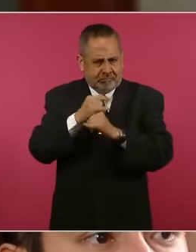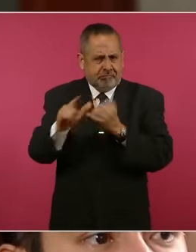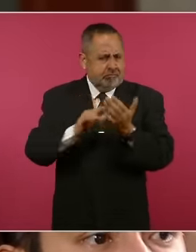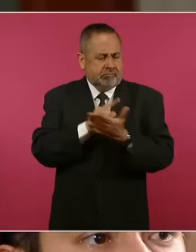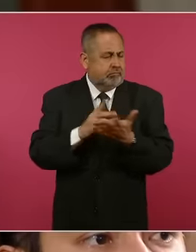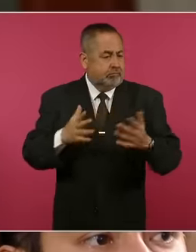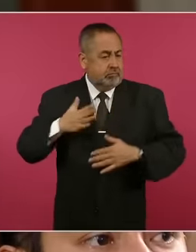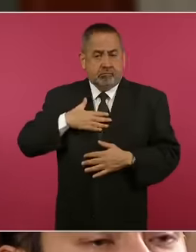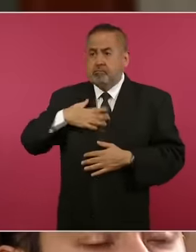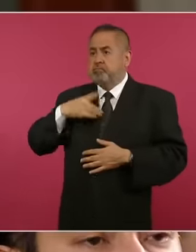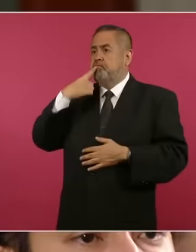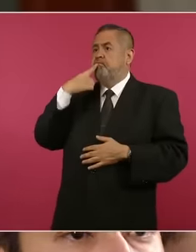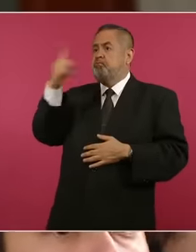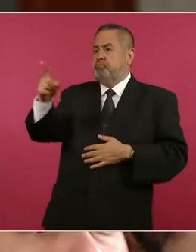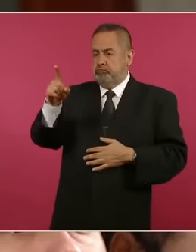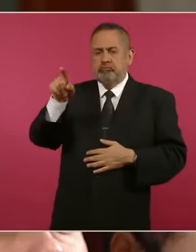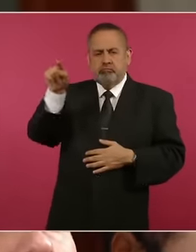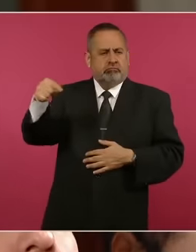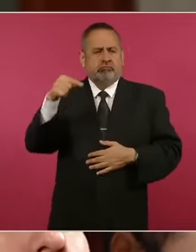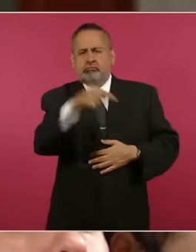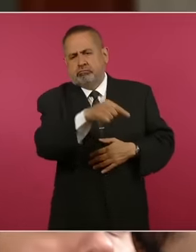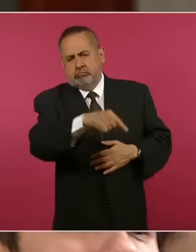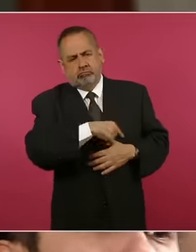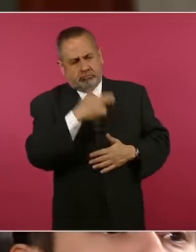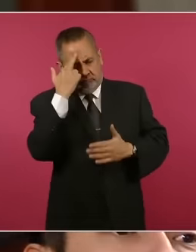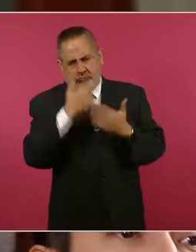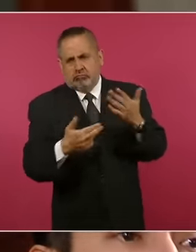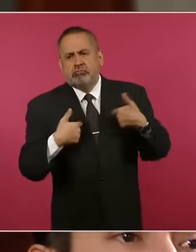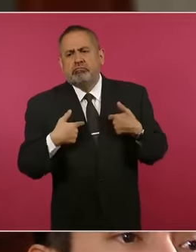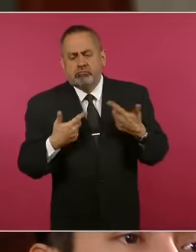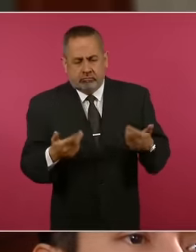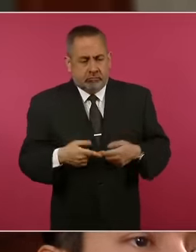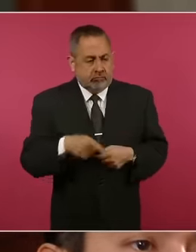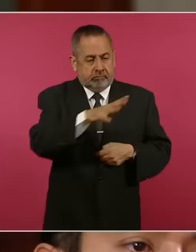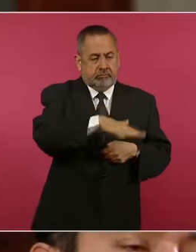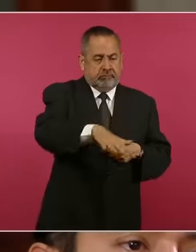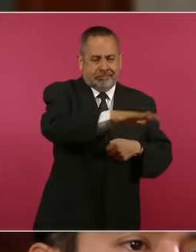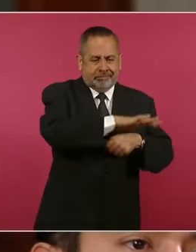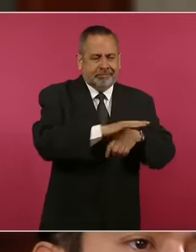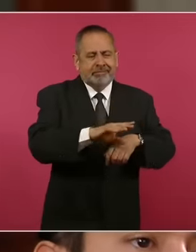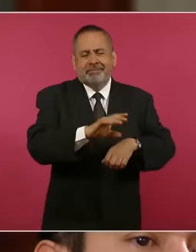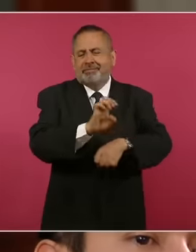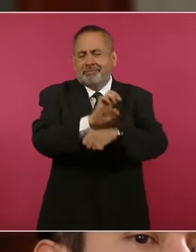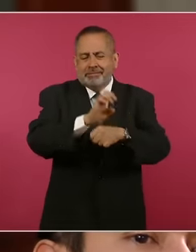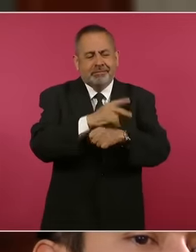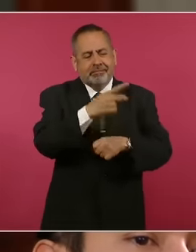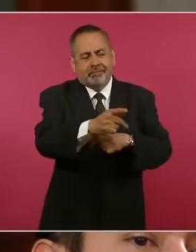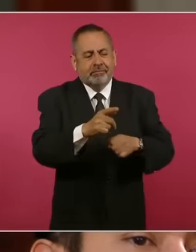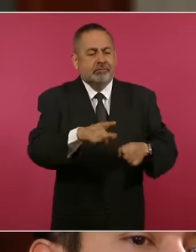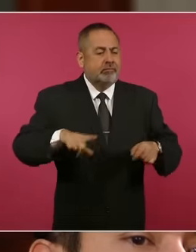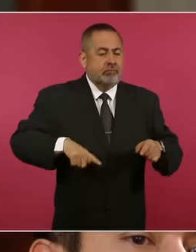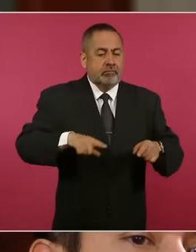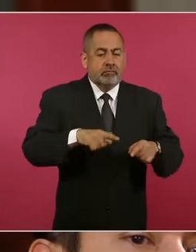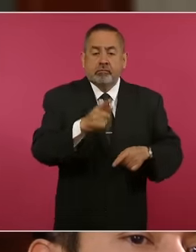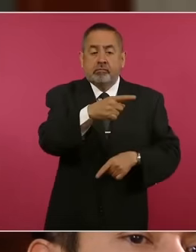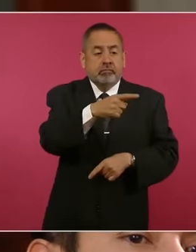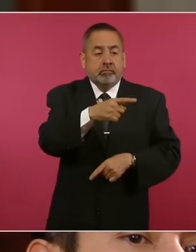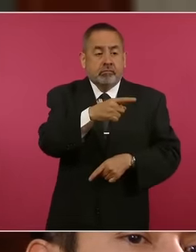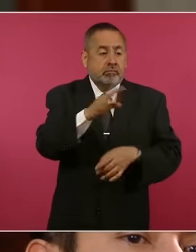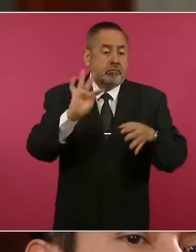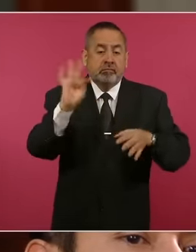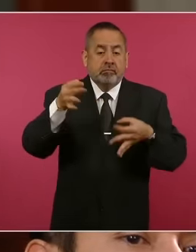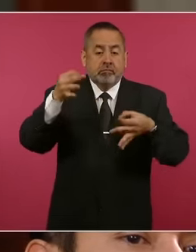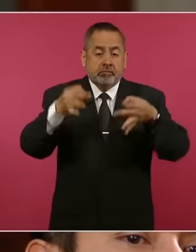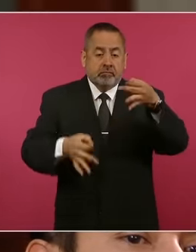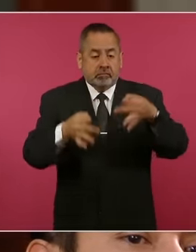presenta consiga apenas que, más allá de que afecten a la población de Ecuador y a su gobierno, falle en contra de los líderes de este país que